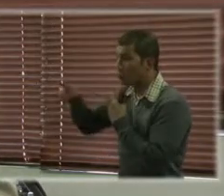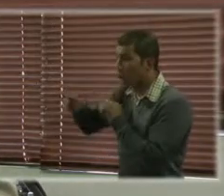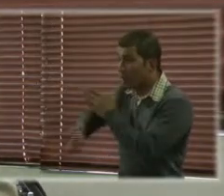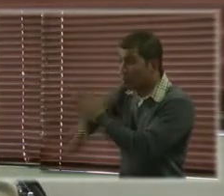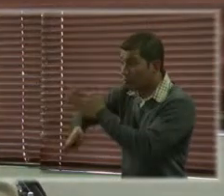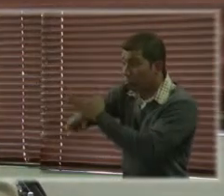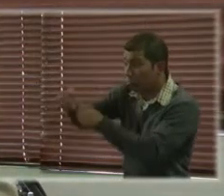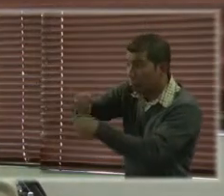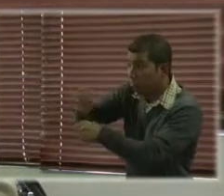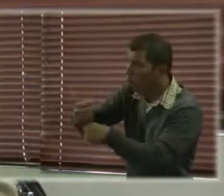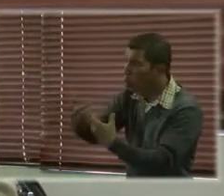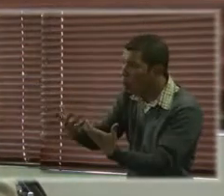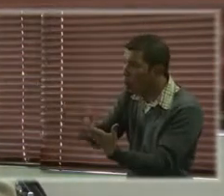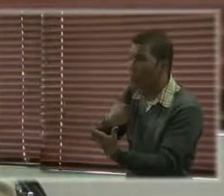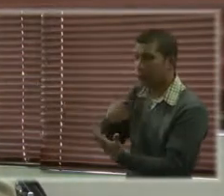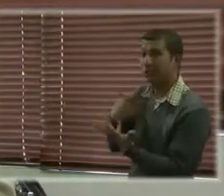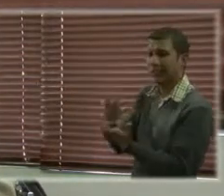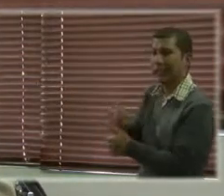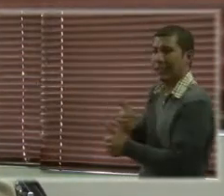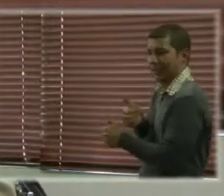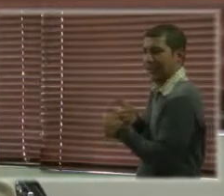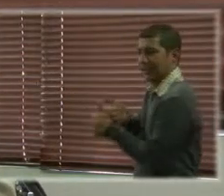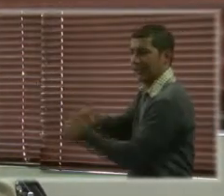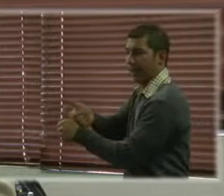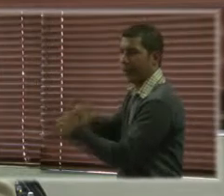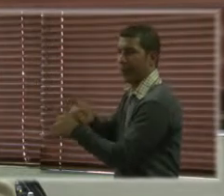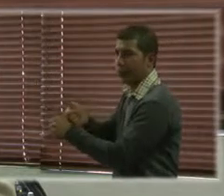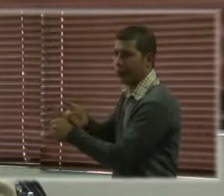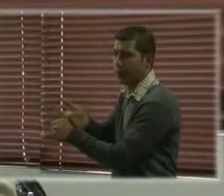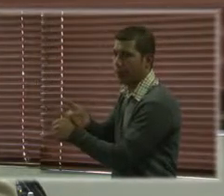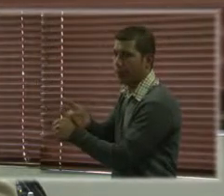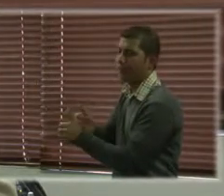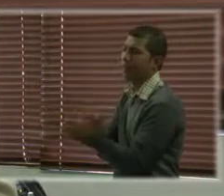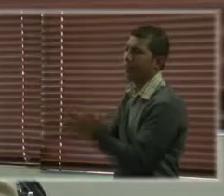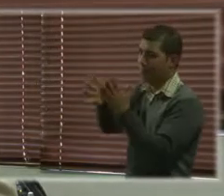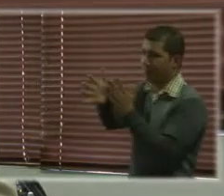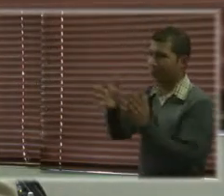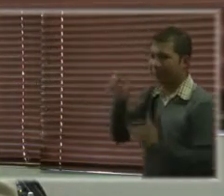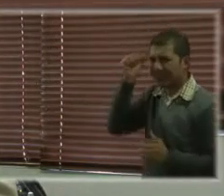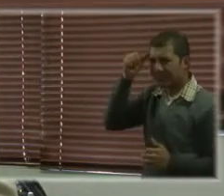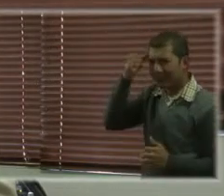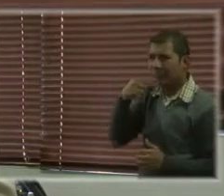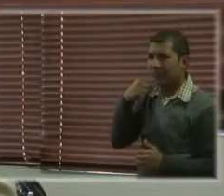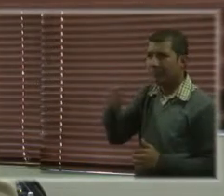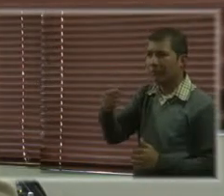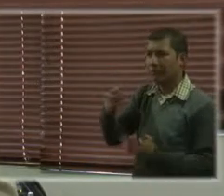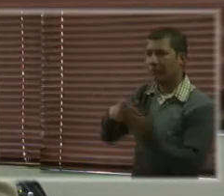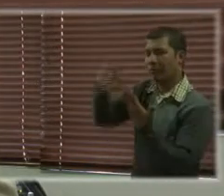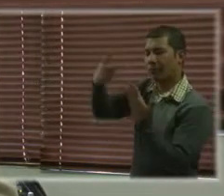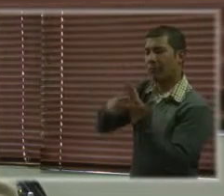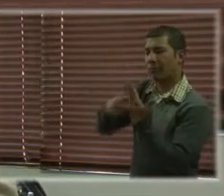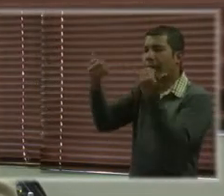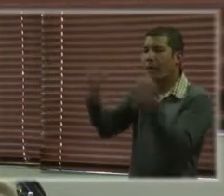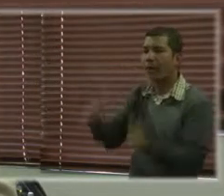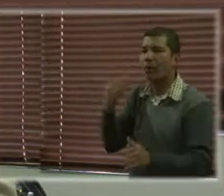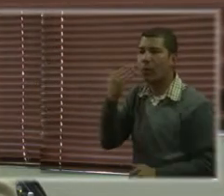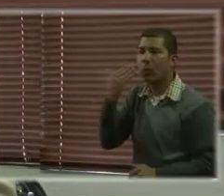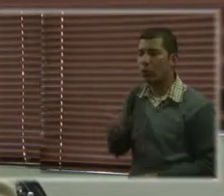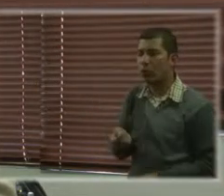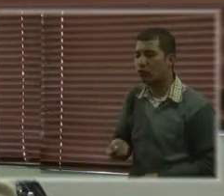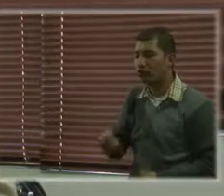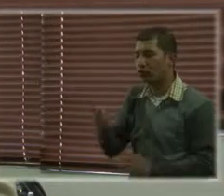y como les comentaba que el proyecto termina a finales de este año, sin embargo, como la incidencia